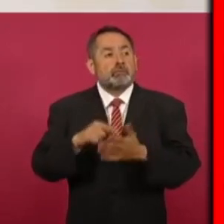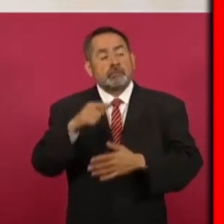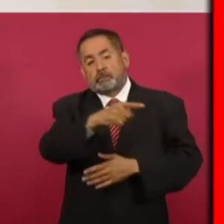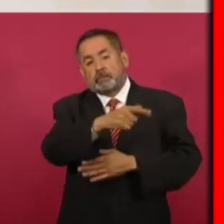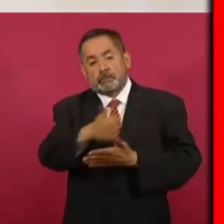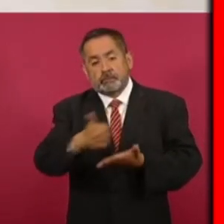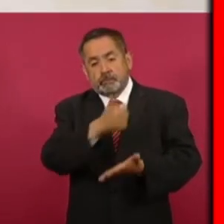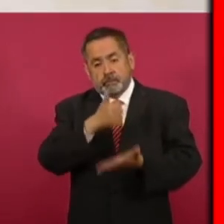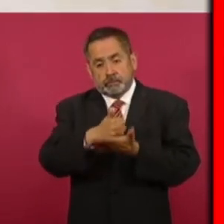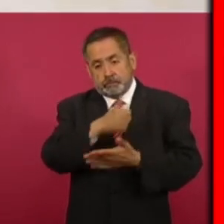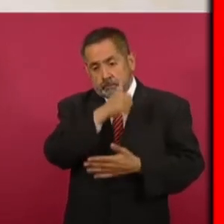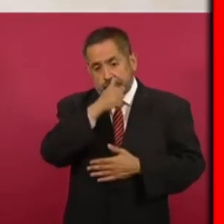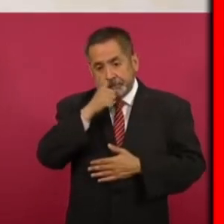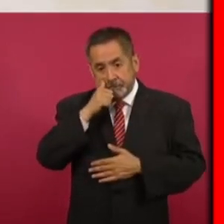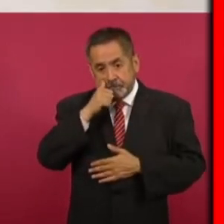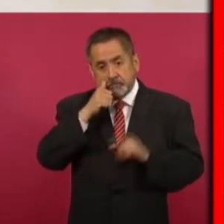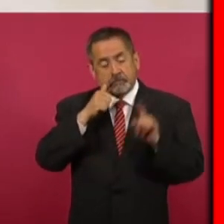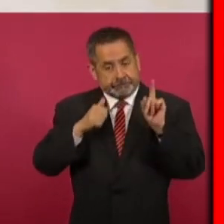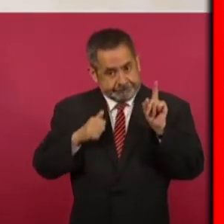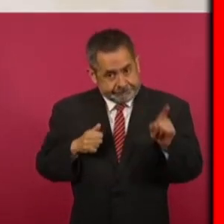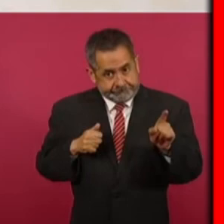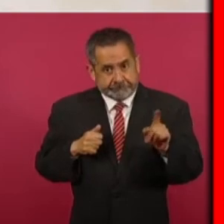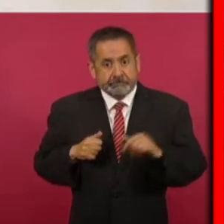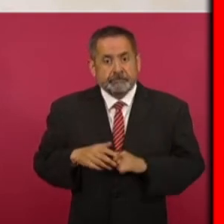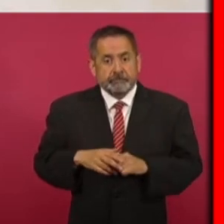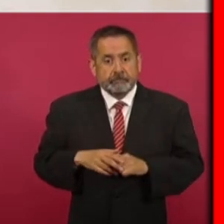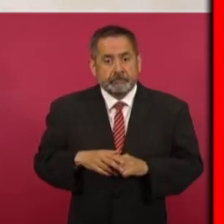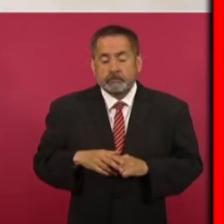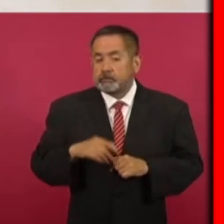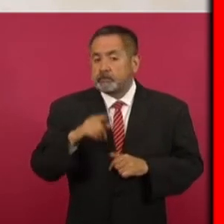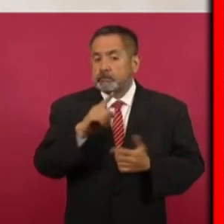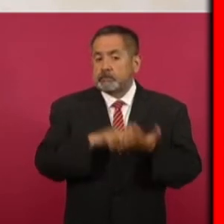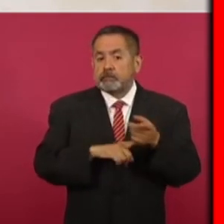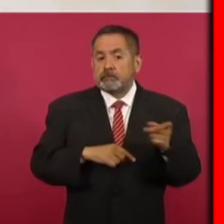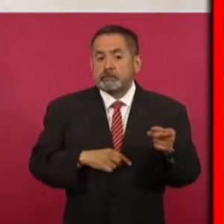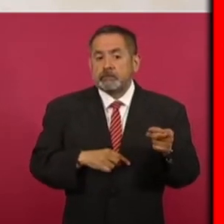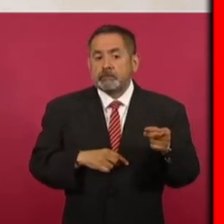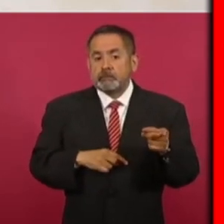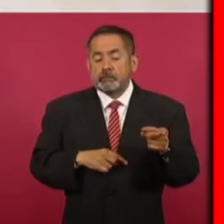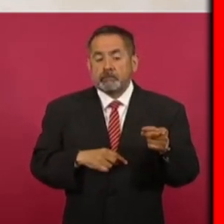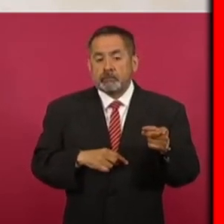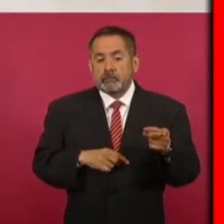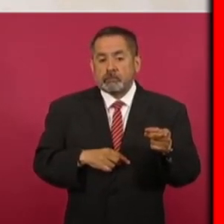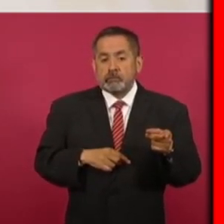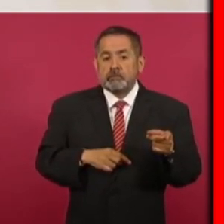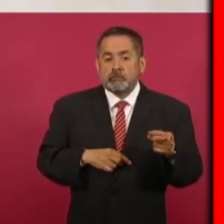batalla de Juárez que es por donde entra